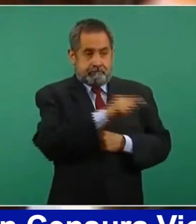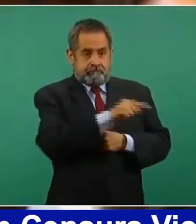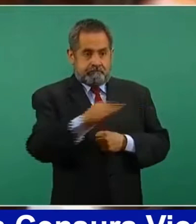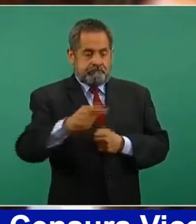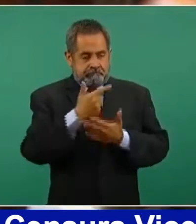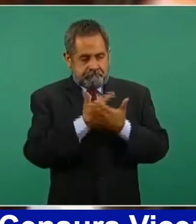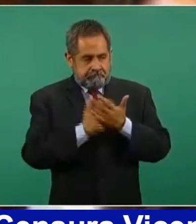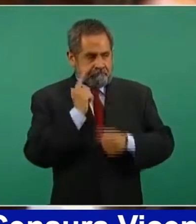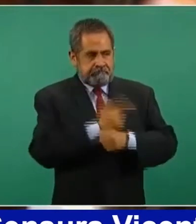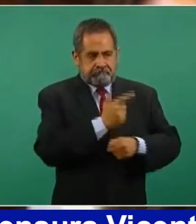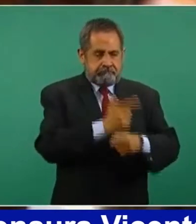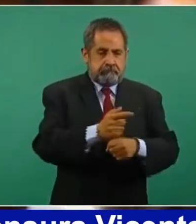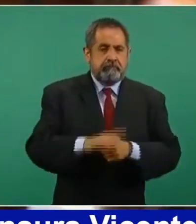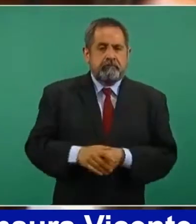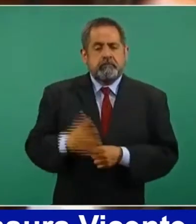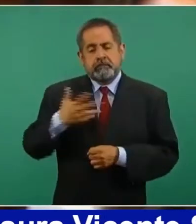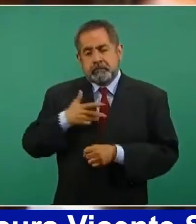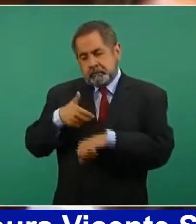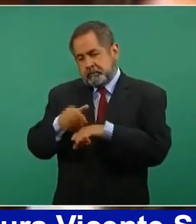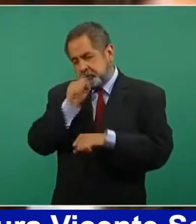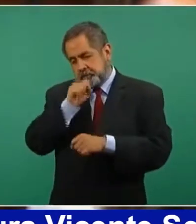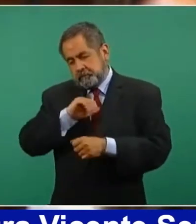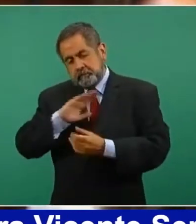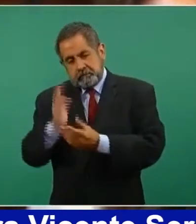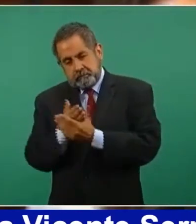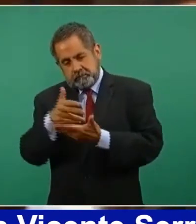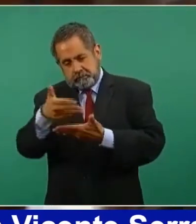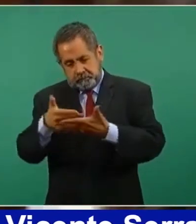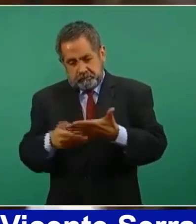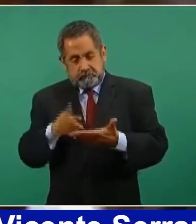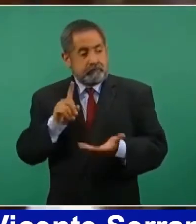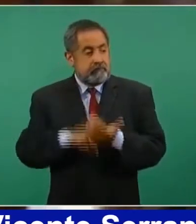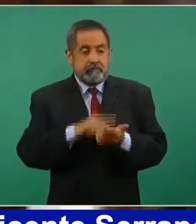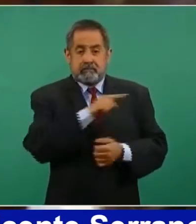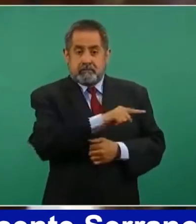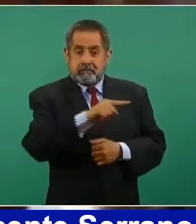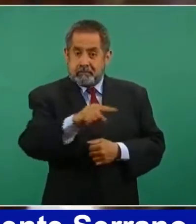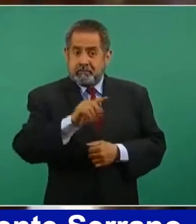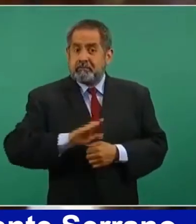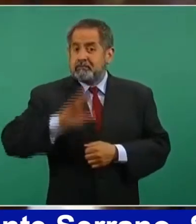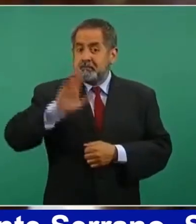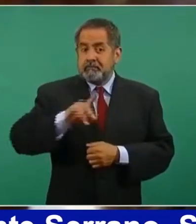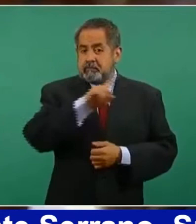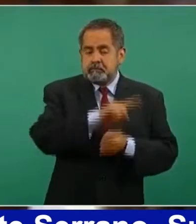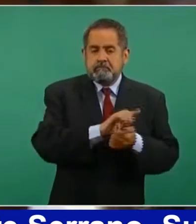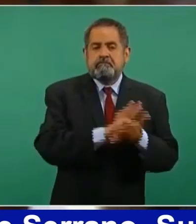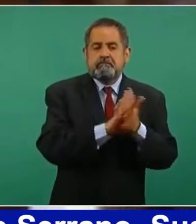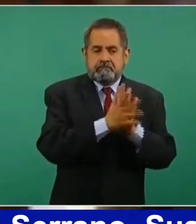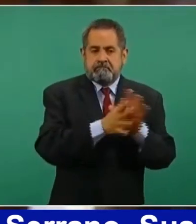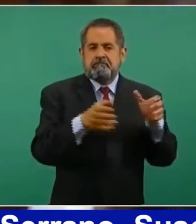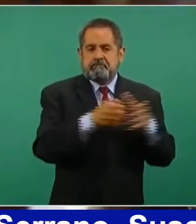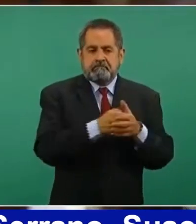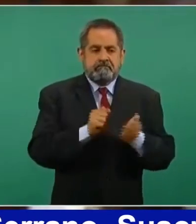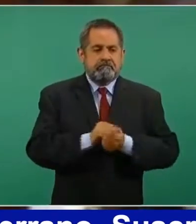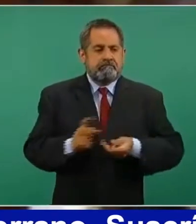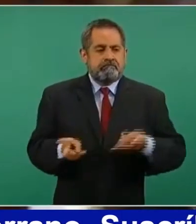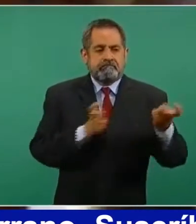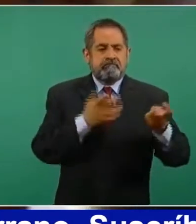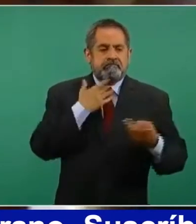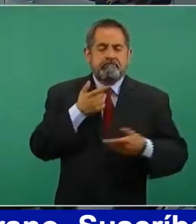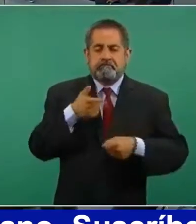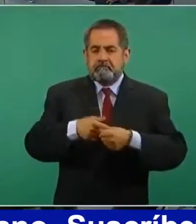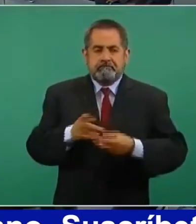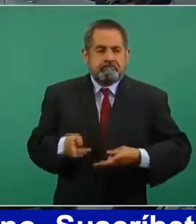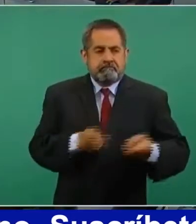contralínea tenemos los números de expediente bajo acusaciones de estar supuestamente involucrados en el robo de combustibles